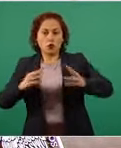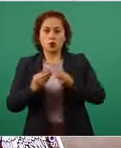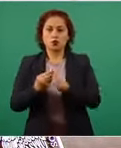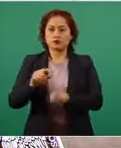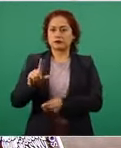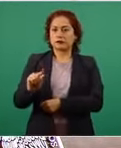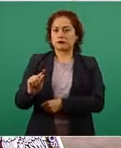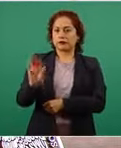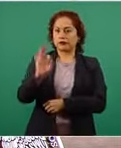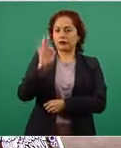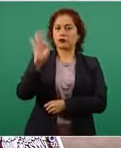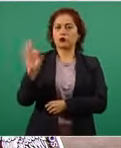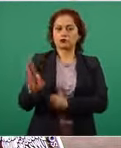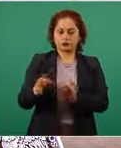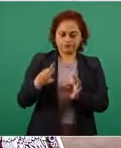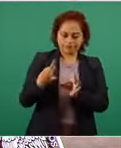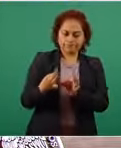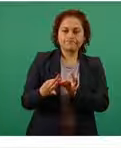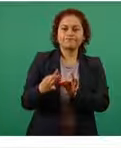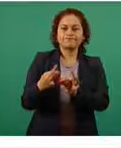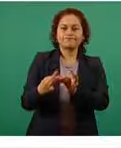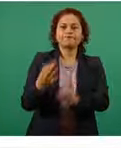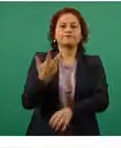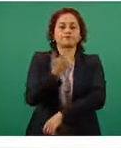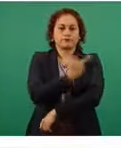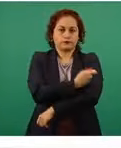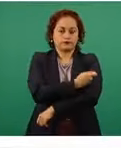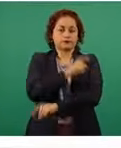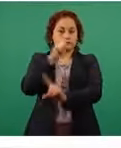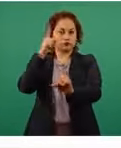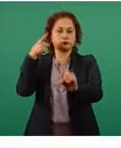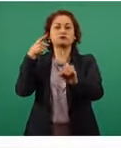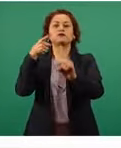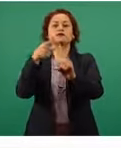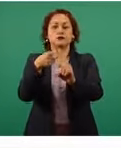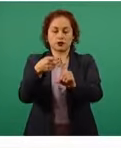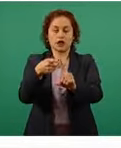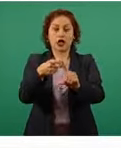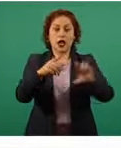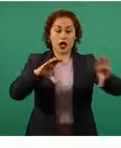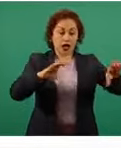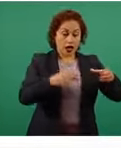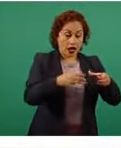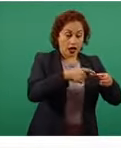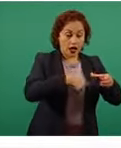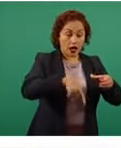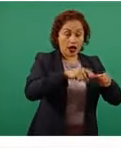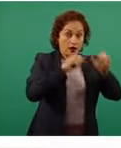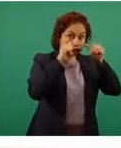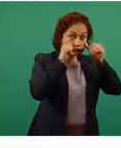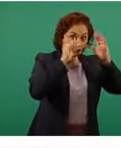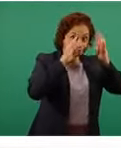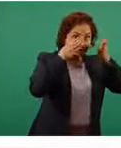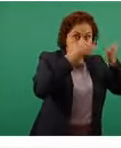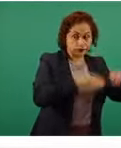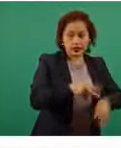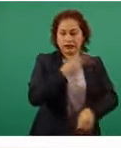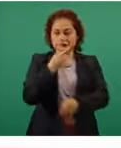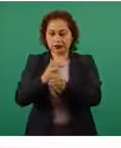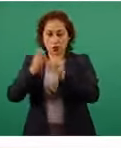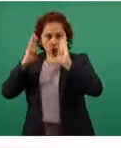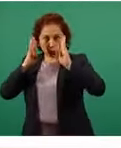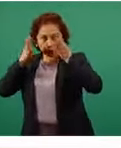con ya avances en el grupo prioritario, el segundo grupo prioritario de importancia. Ustedes saben que el primero